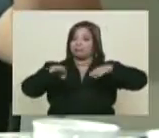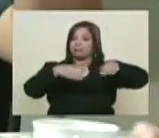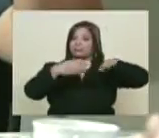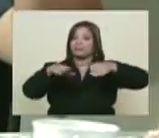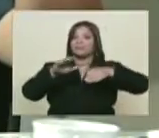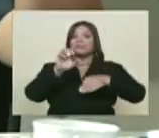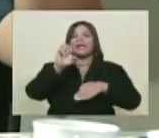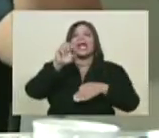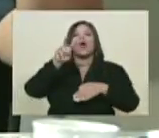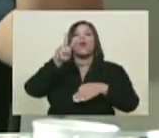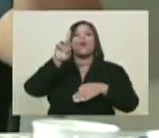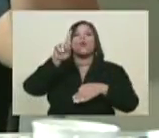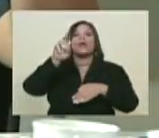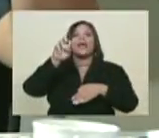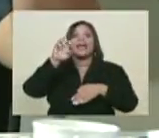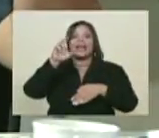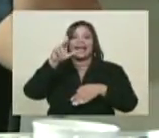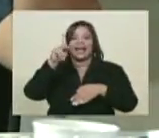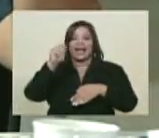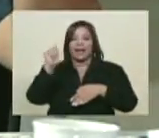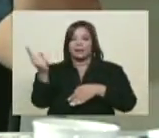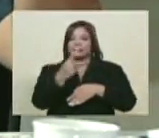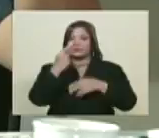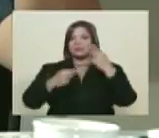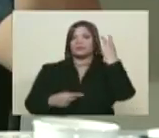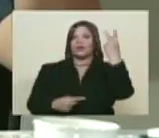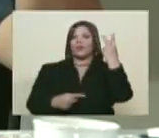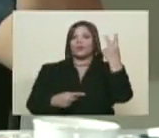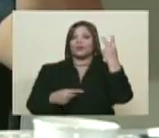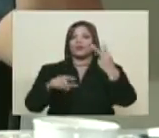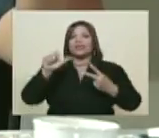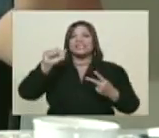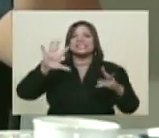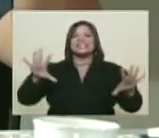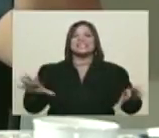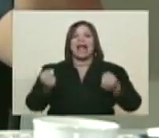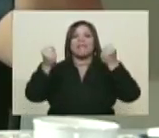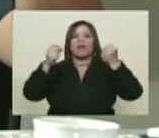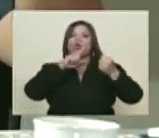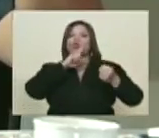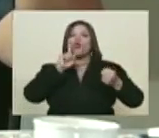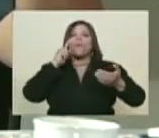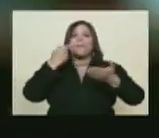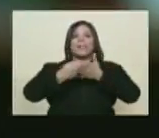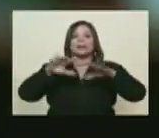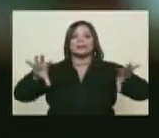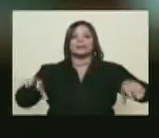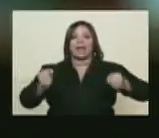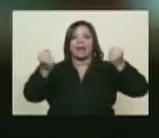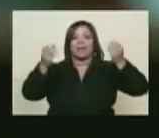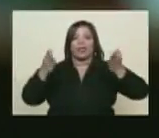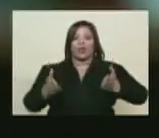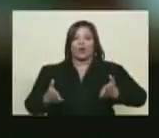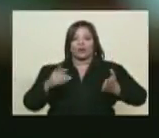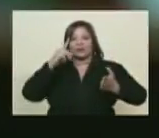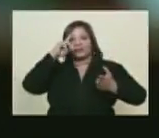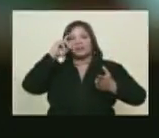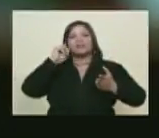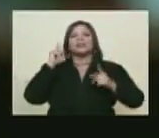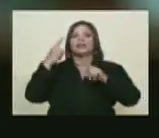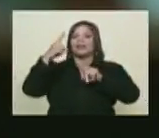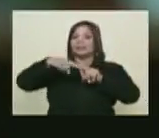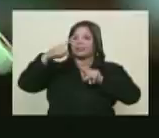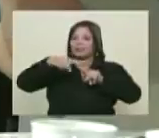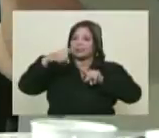Eureka, el primero. El segundo de Venezuela es El Salvador. Esa tiene que ver con la compañía petrolera del Táchira,